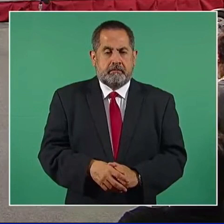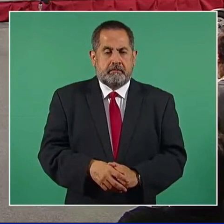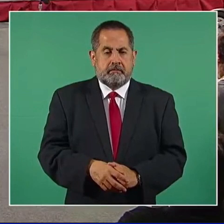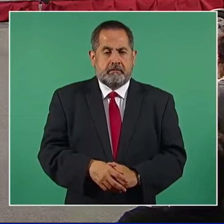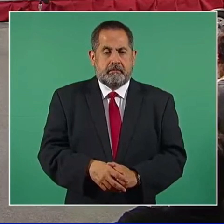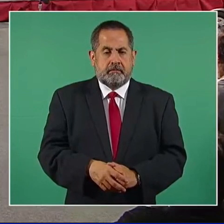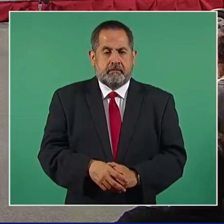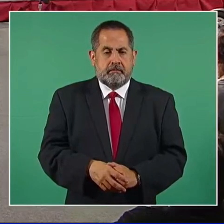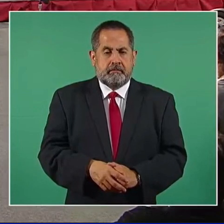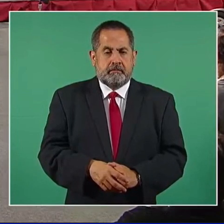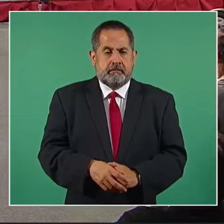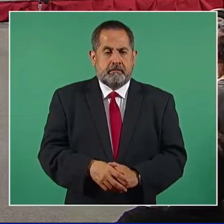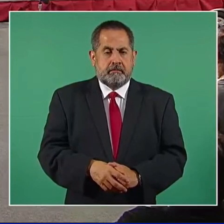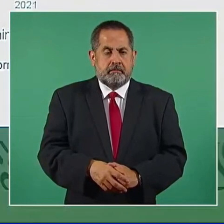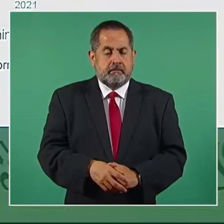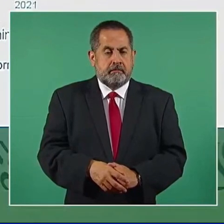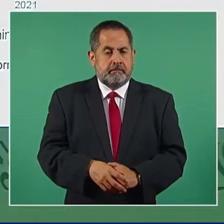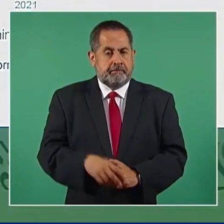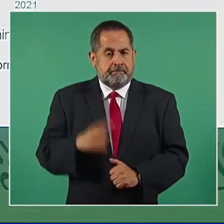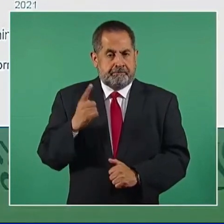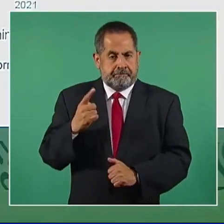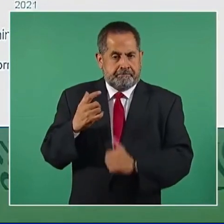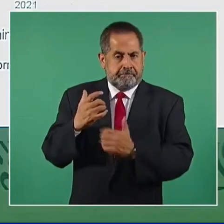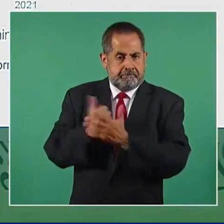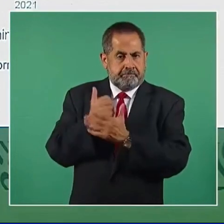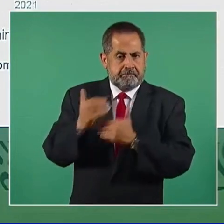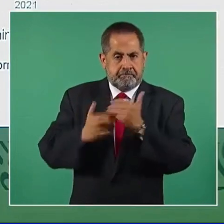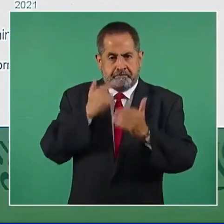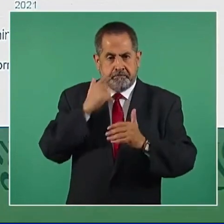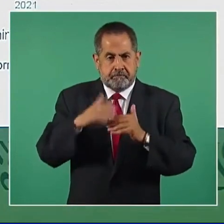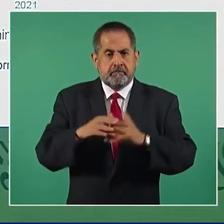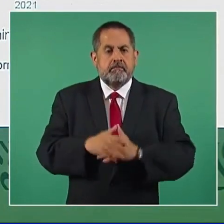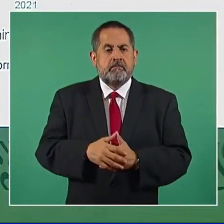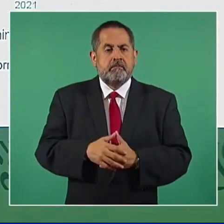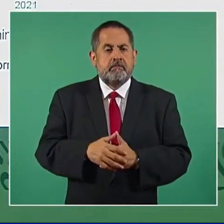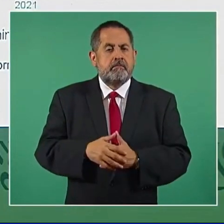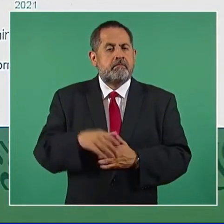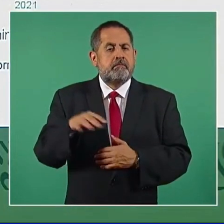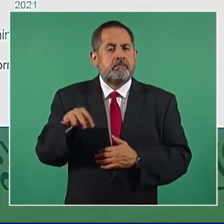12, aquí agarramos y el